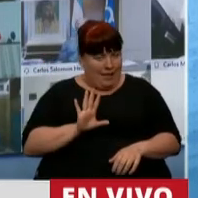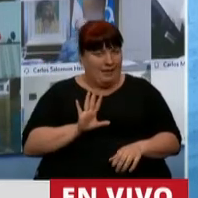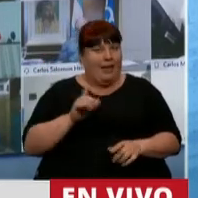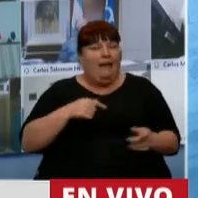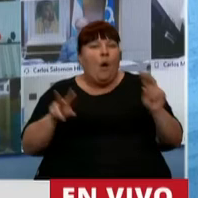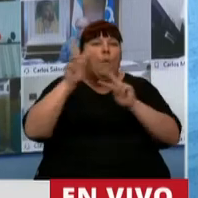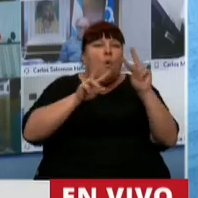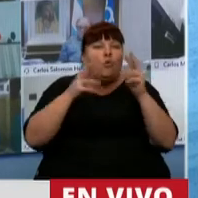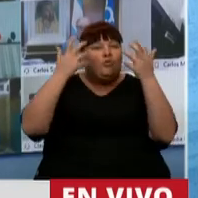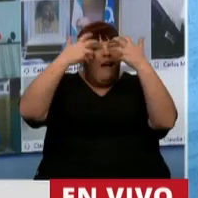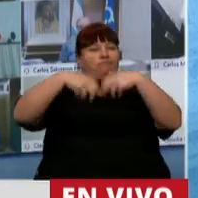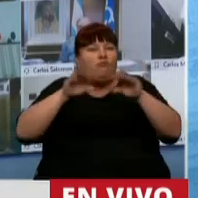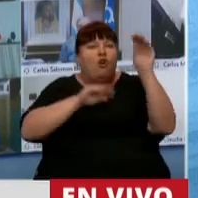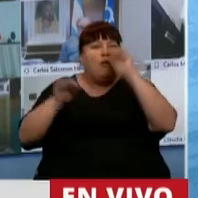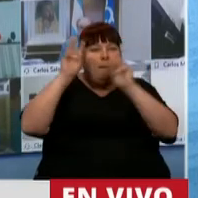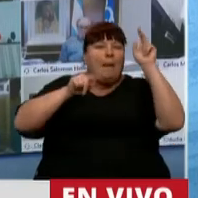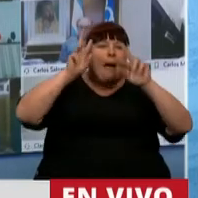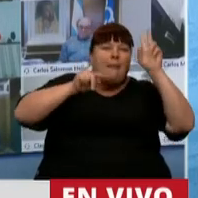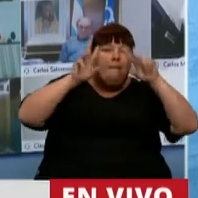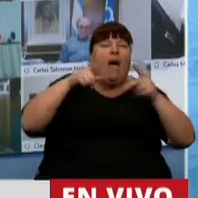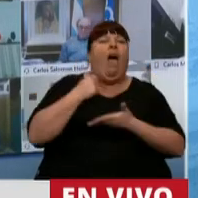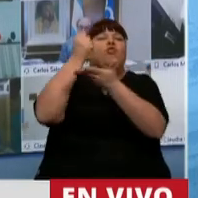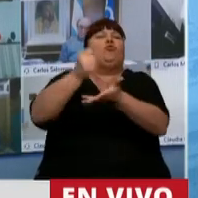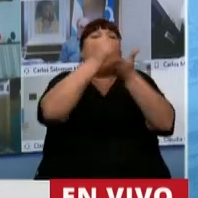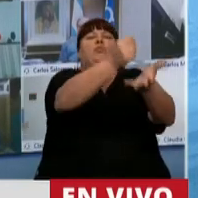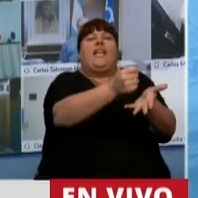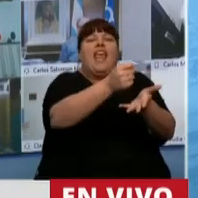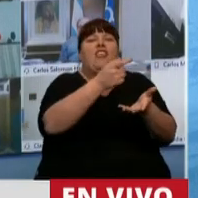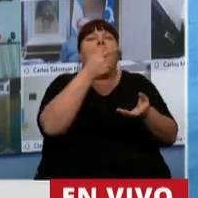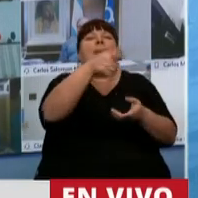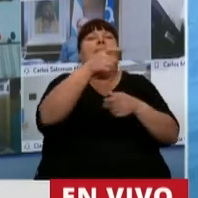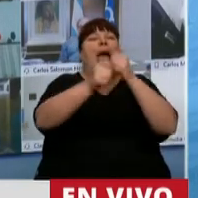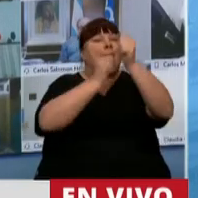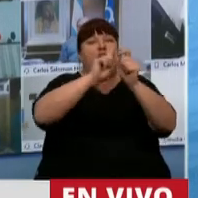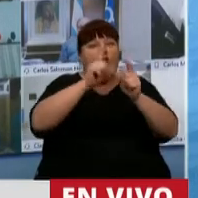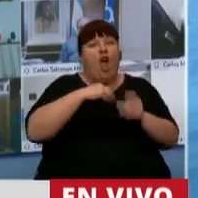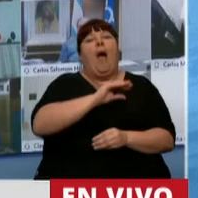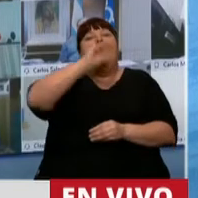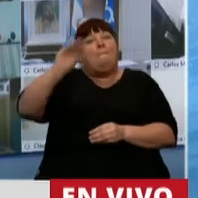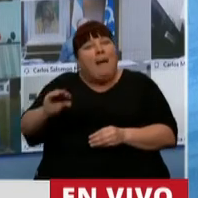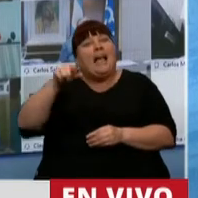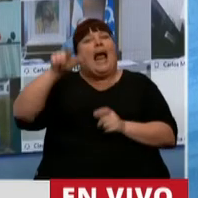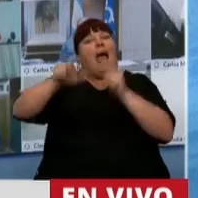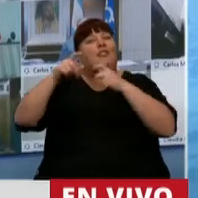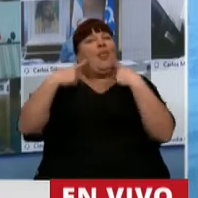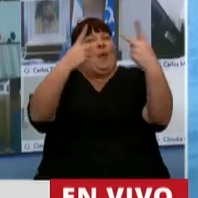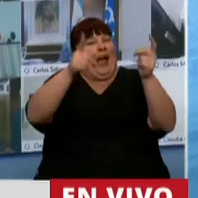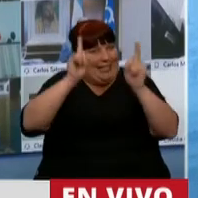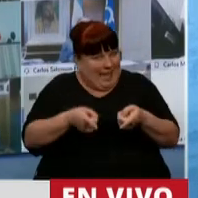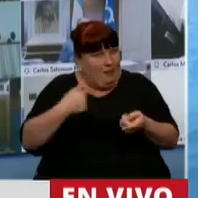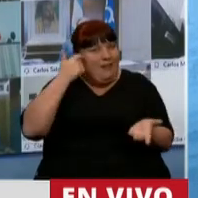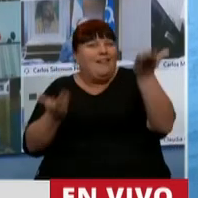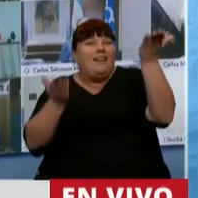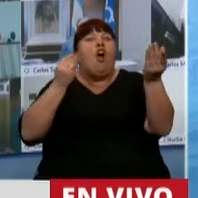invirtiendo la lógica en vez de subsidiar a la oferta poner dinero en la demanda porque